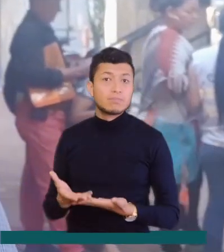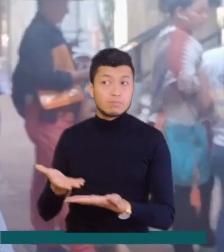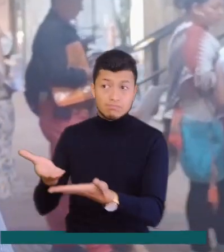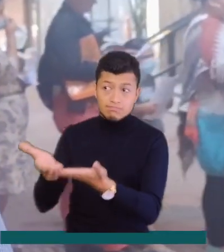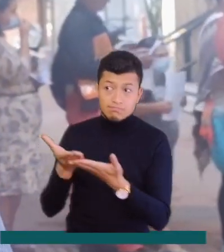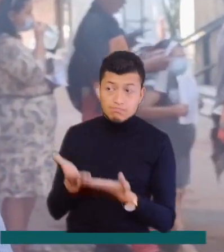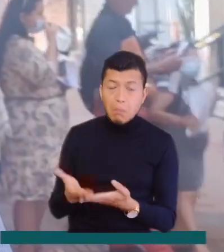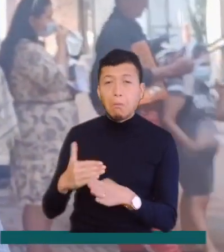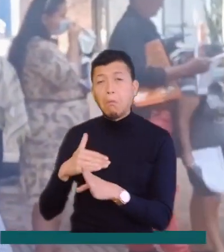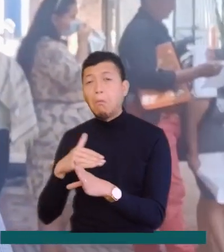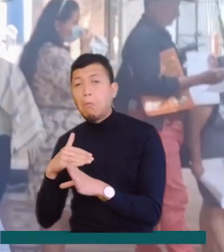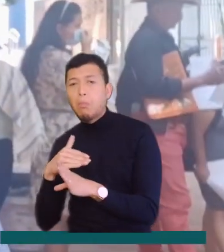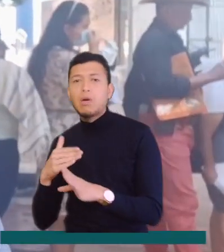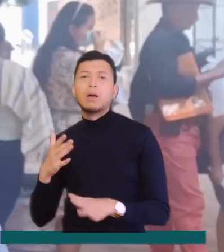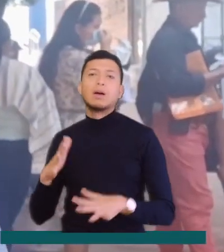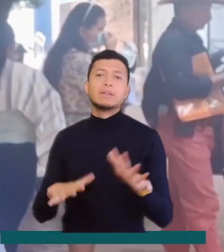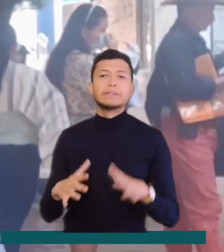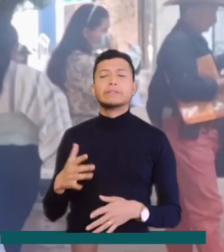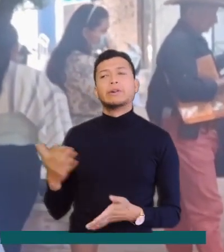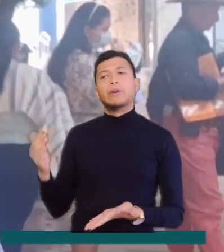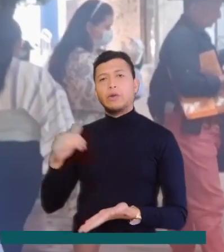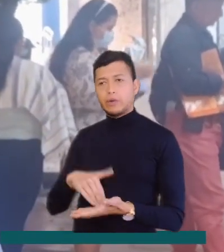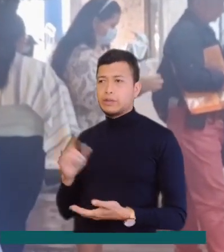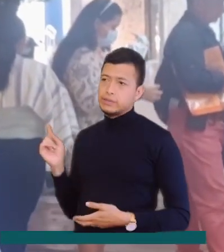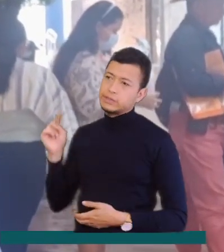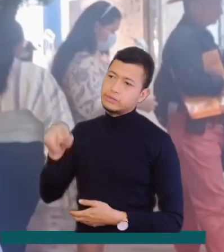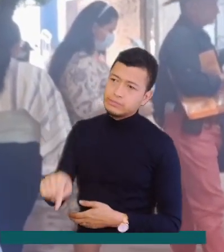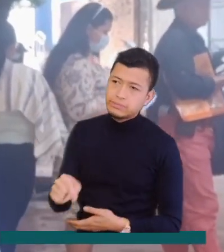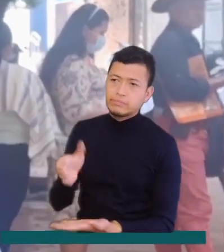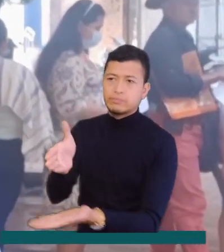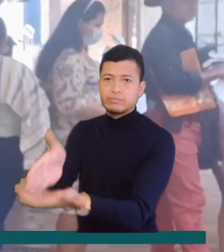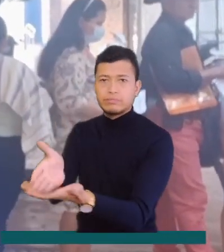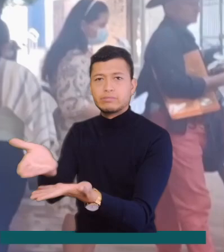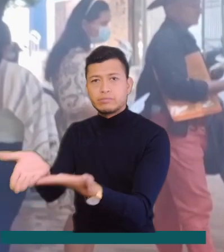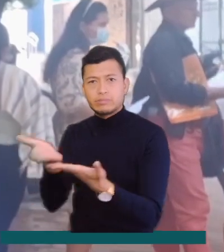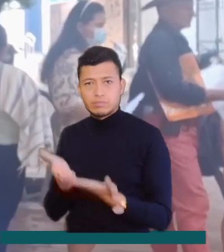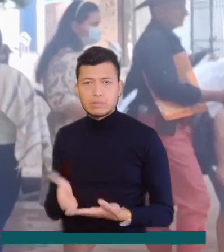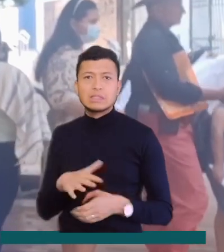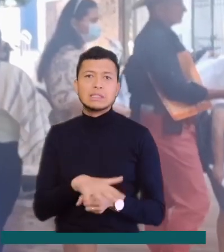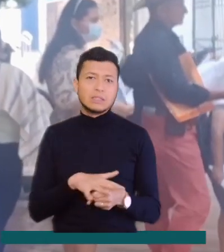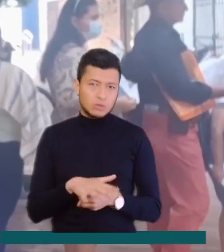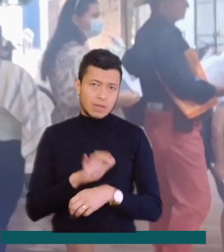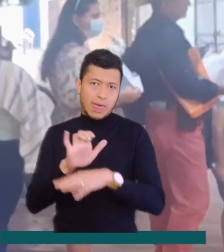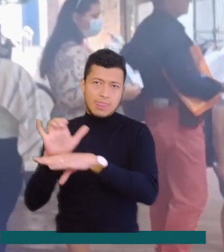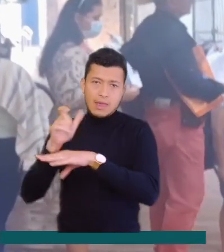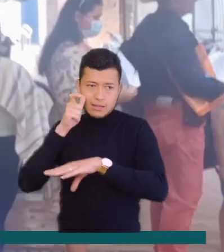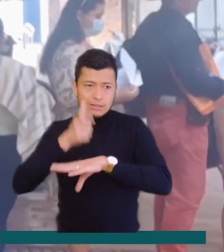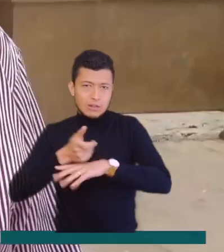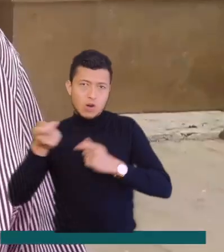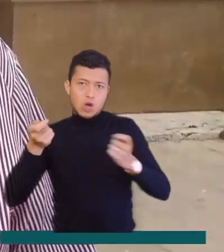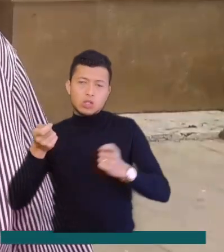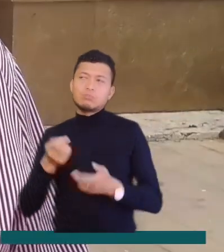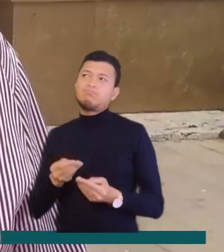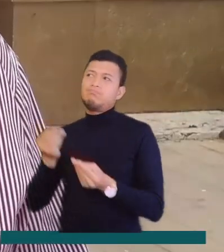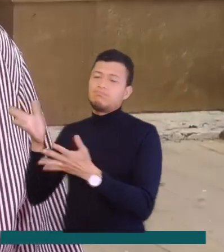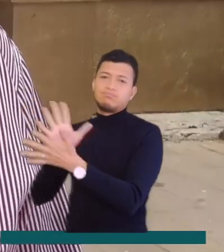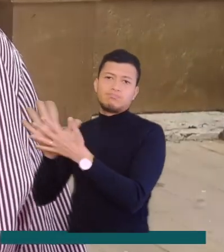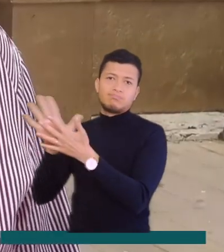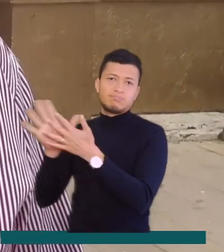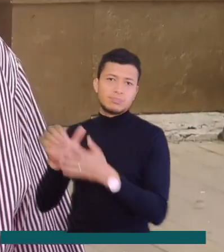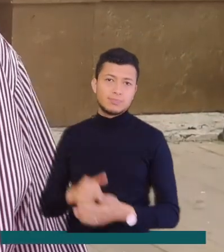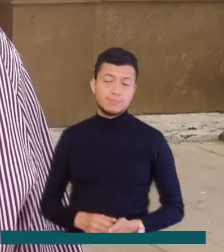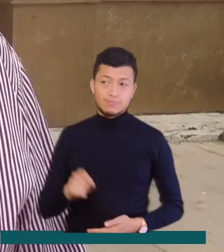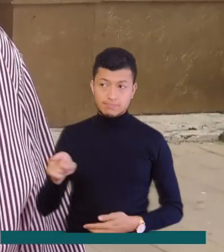ocasiones es parcial, por lo que se ven obligados a regresar por el faltante, situación de la que ya están informados los entes de control. Esa EPS